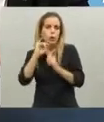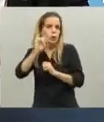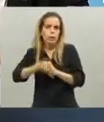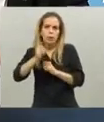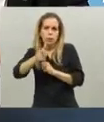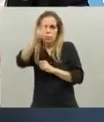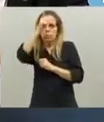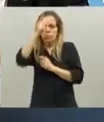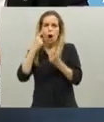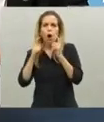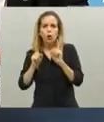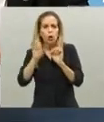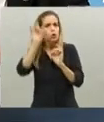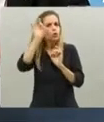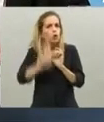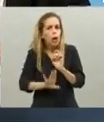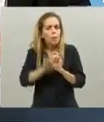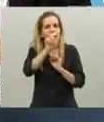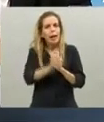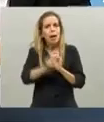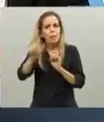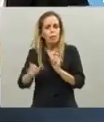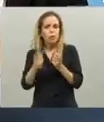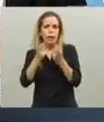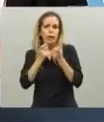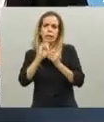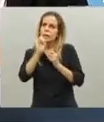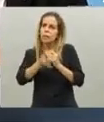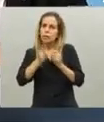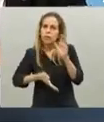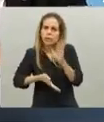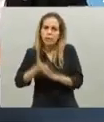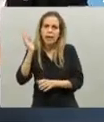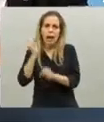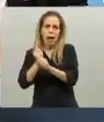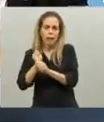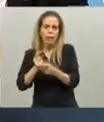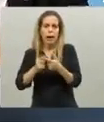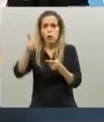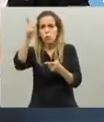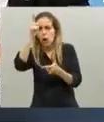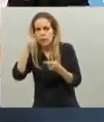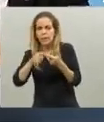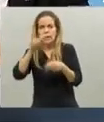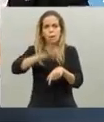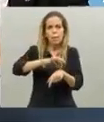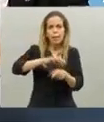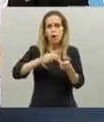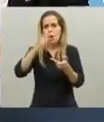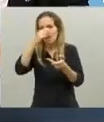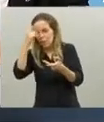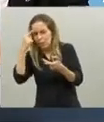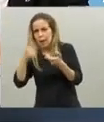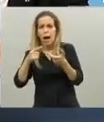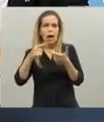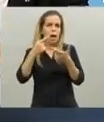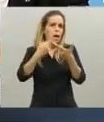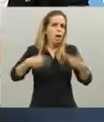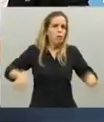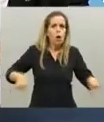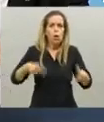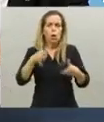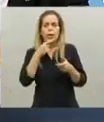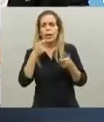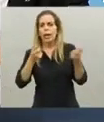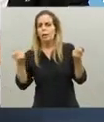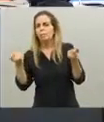trabajadores de las actividades esenciales. Actividades de seguridad, de salud, de atención social, toda la distribución de alimentos,